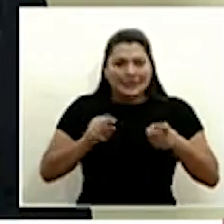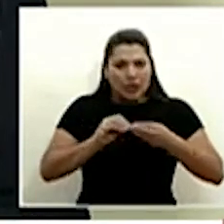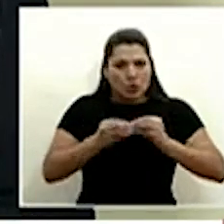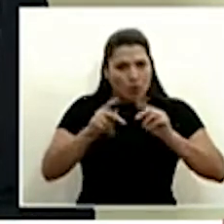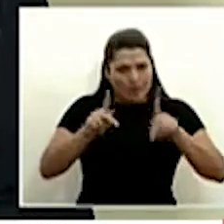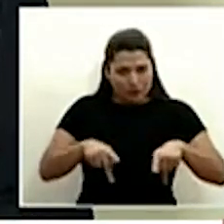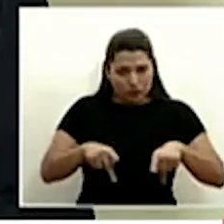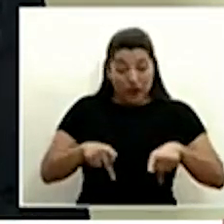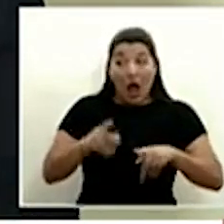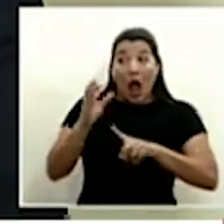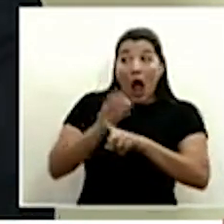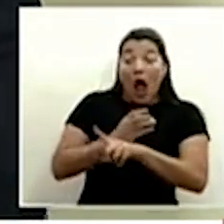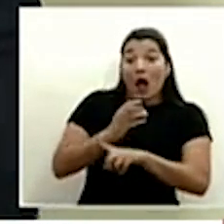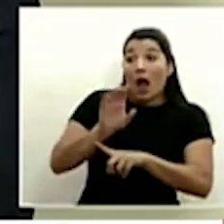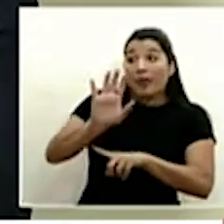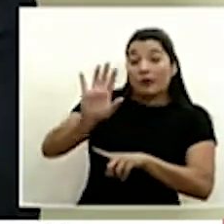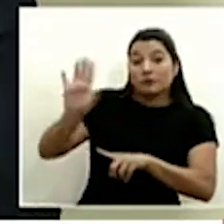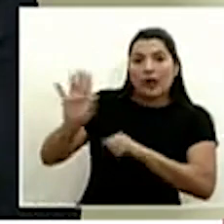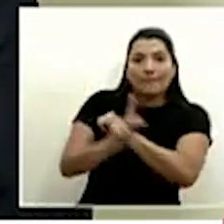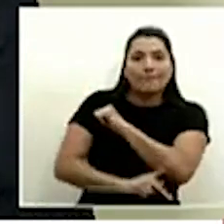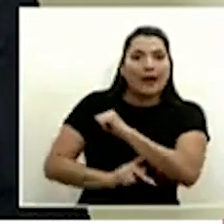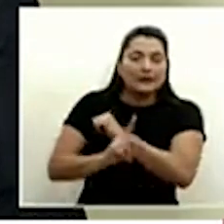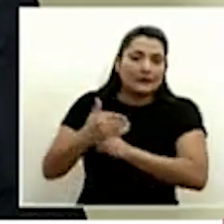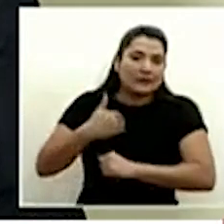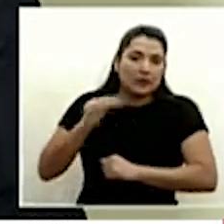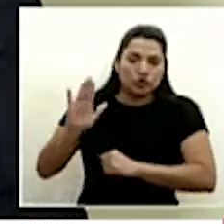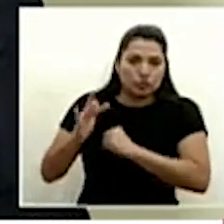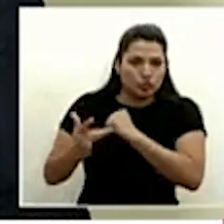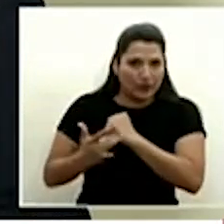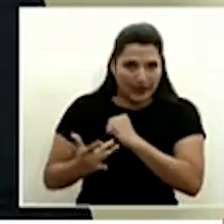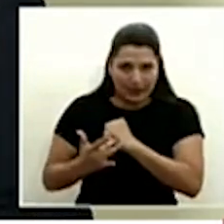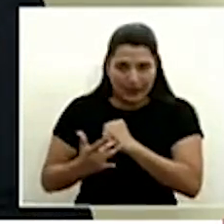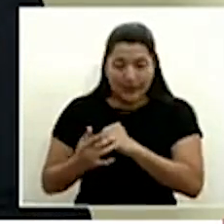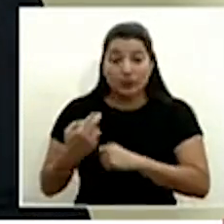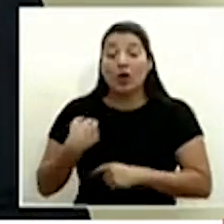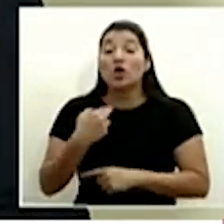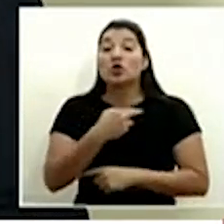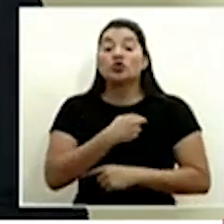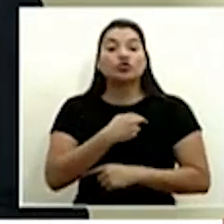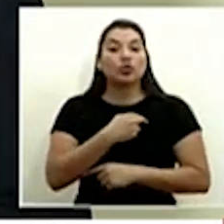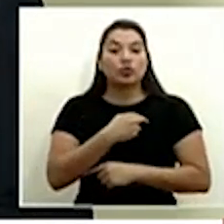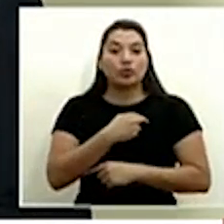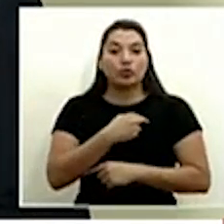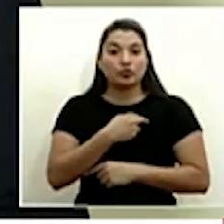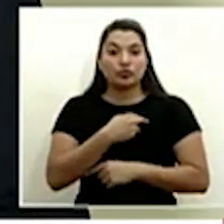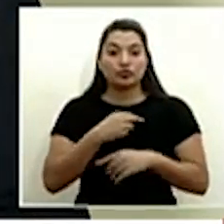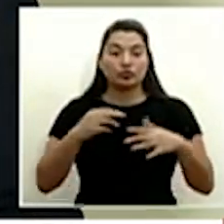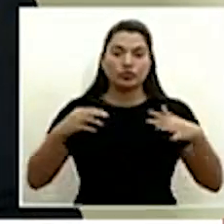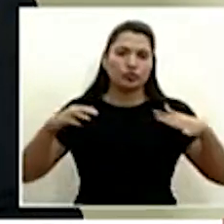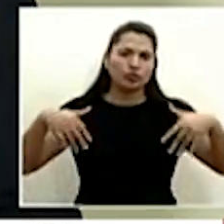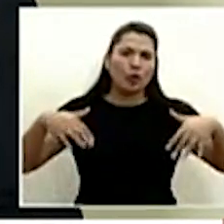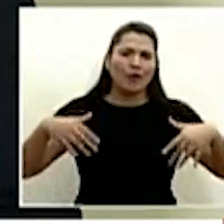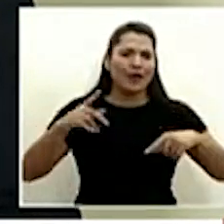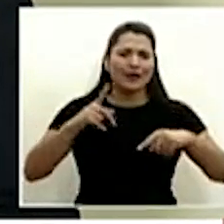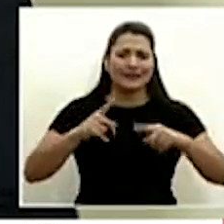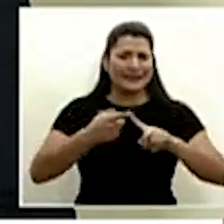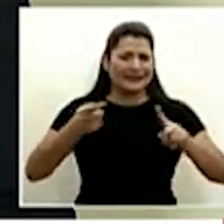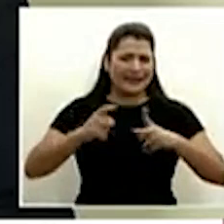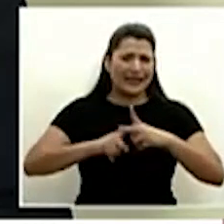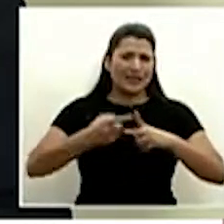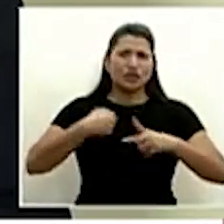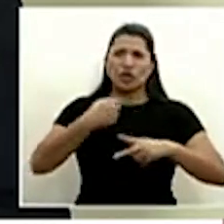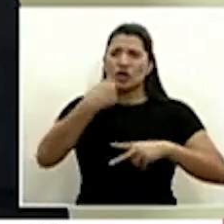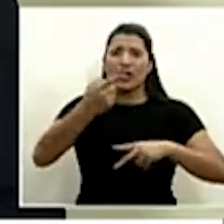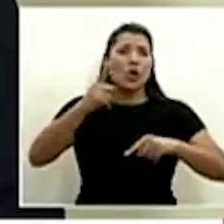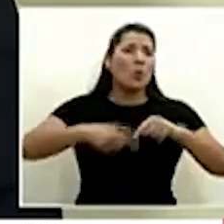revelar hasta que no tengamos mucho más confianza eventualmente en las proyecciones que se pueden ir haciendo y